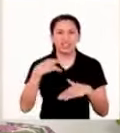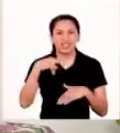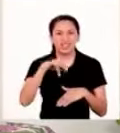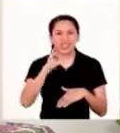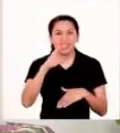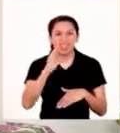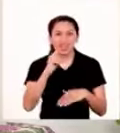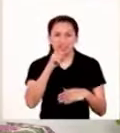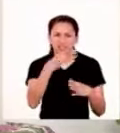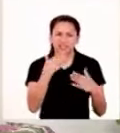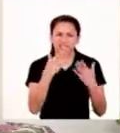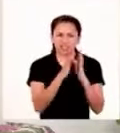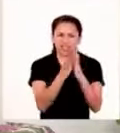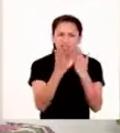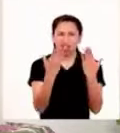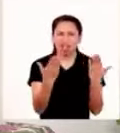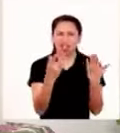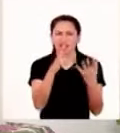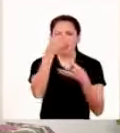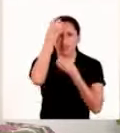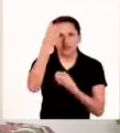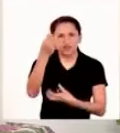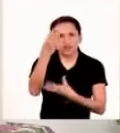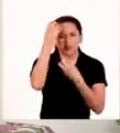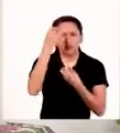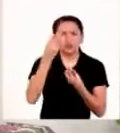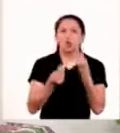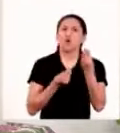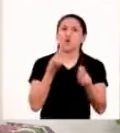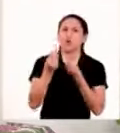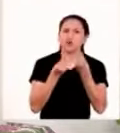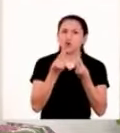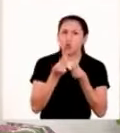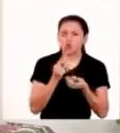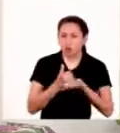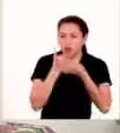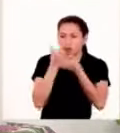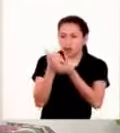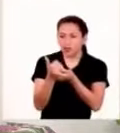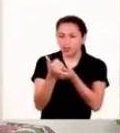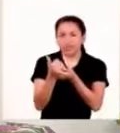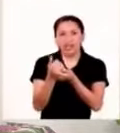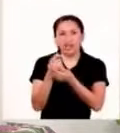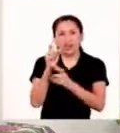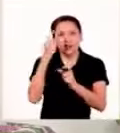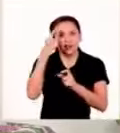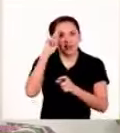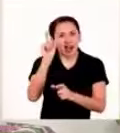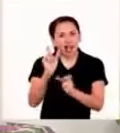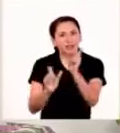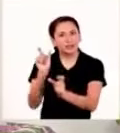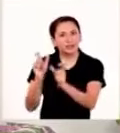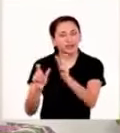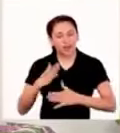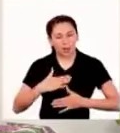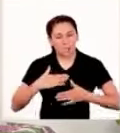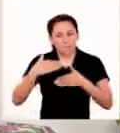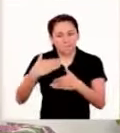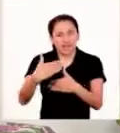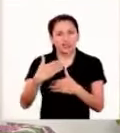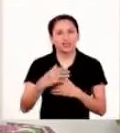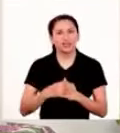para mi Nico y ahí vi unas cartillas informativas sobre cómo atender las necesidades de la persona